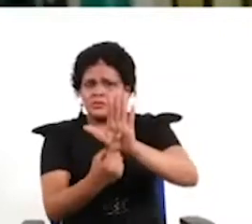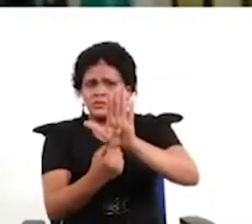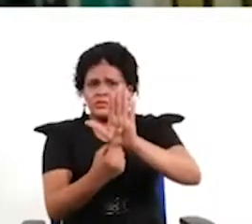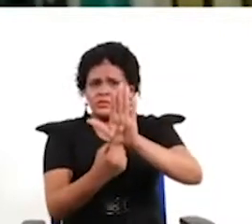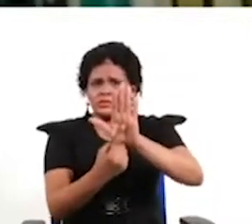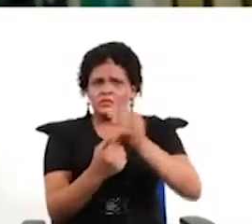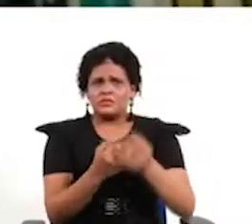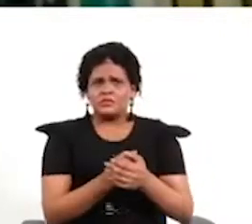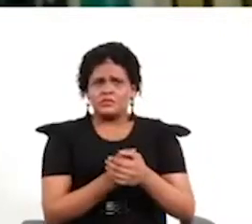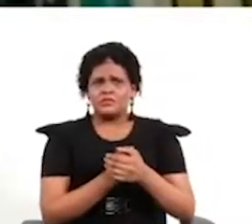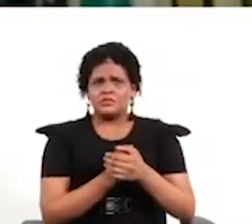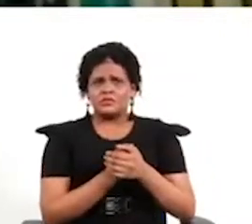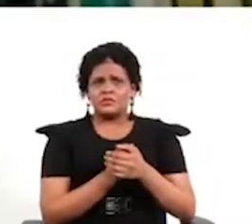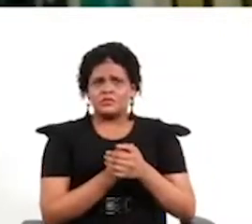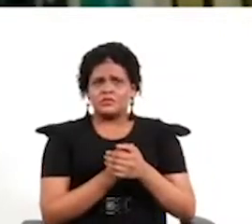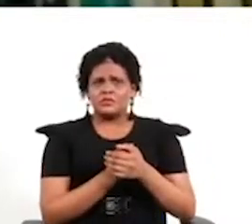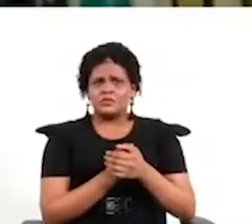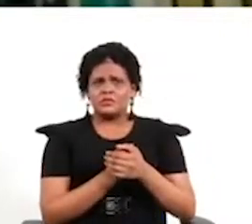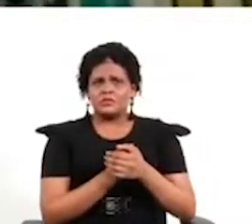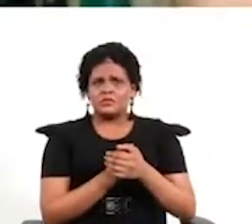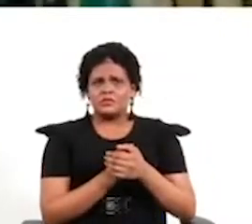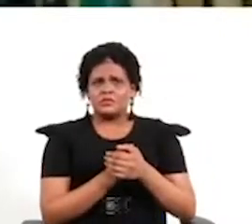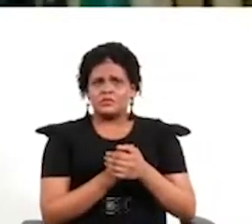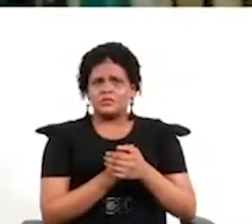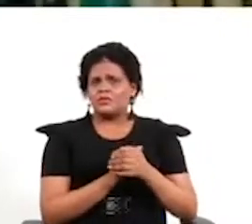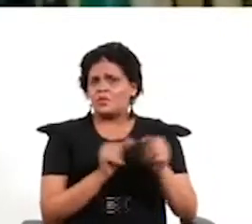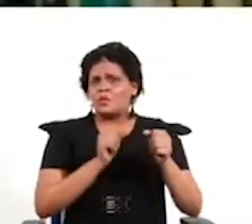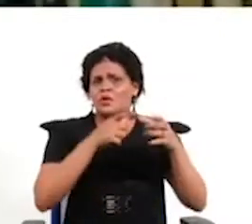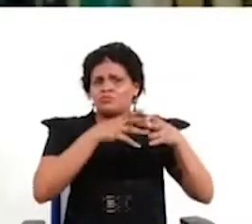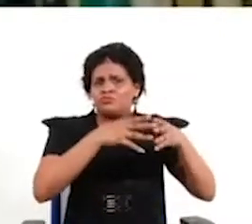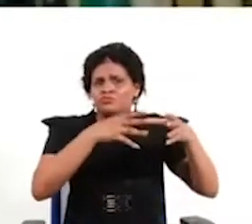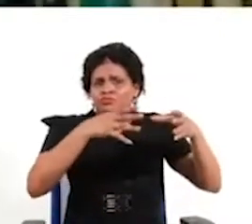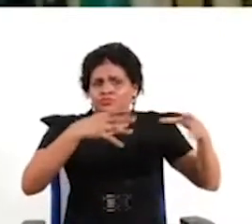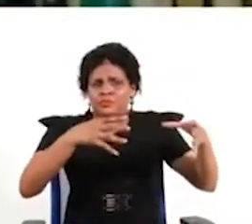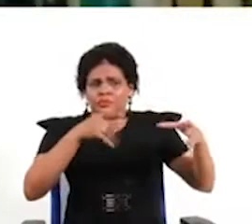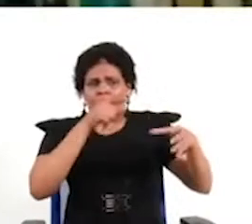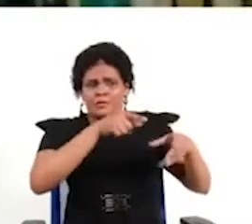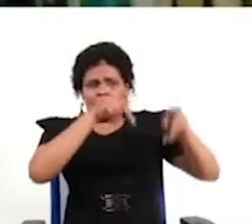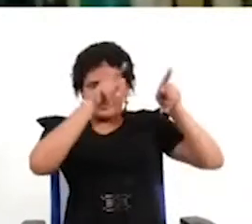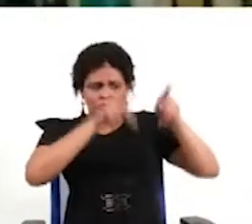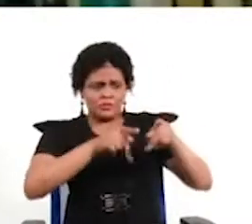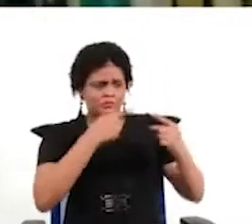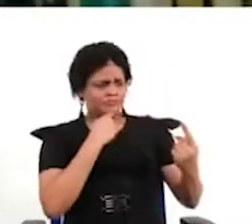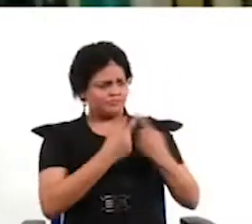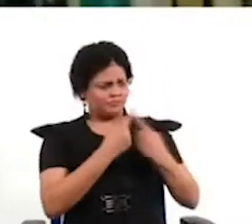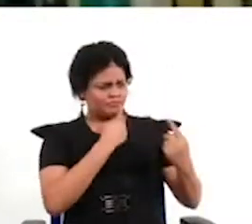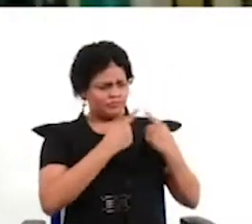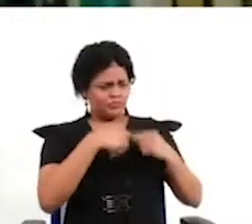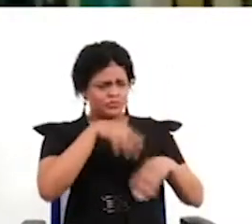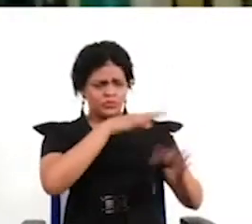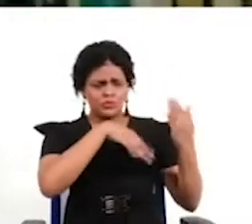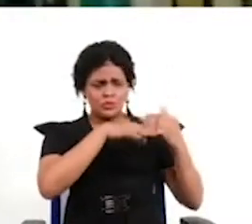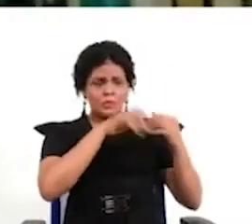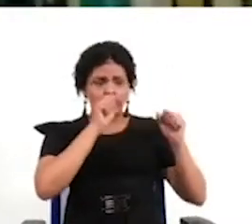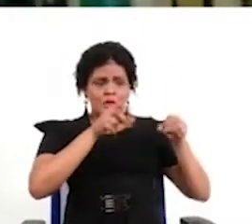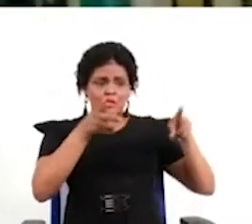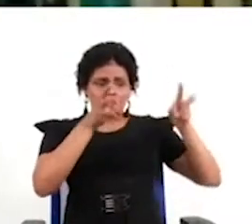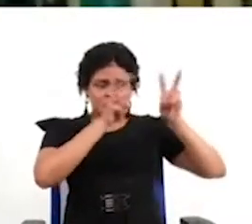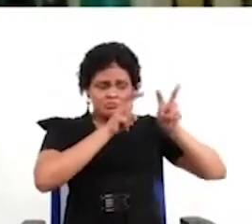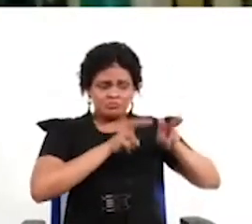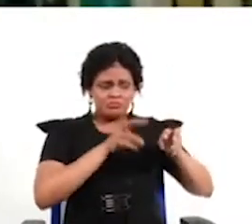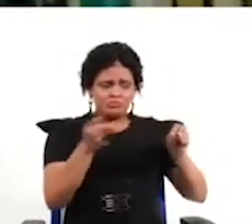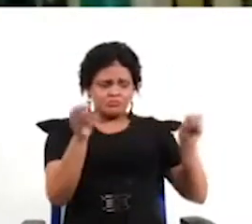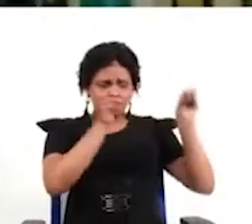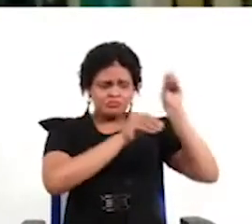apertura a un enorme diálogo ciudadano para registrar las opiniones